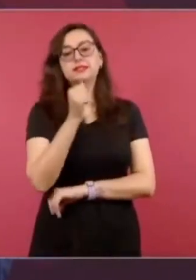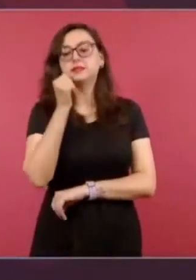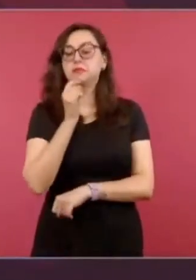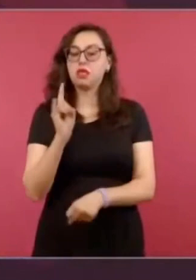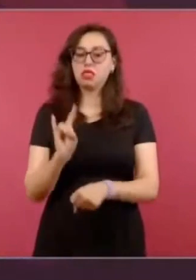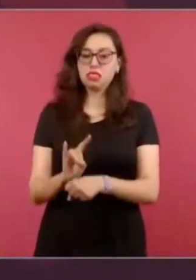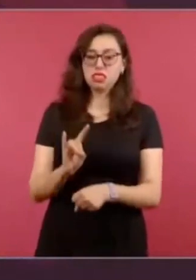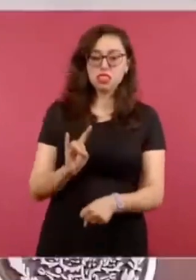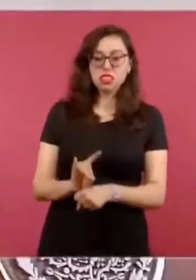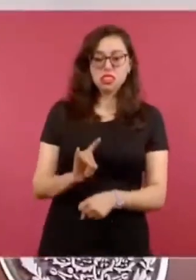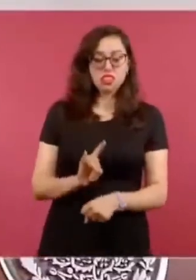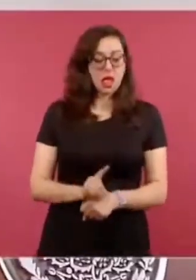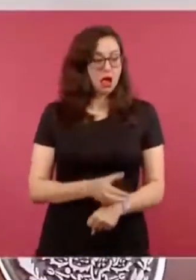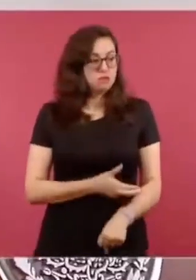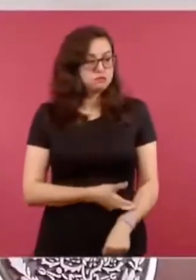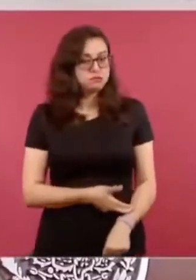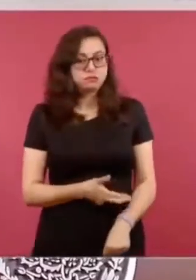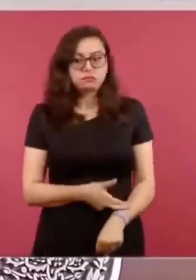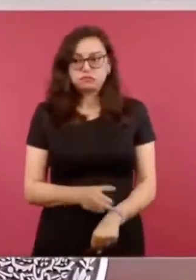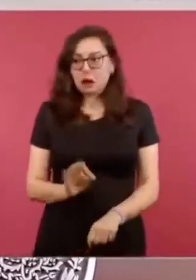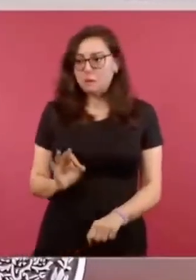organizaciones